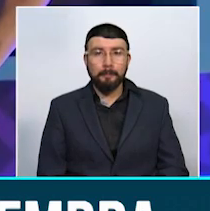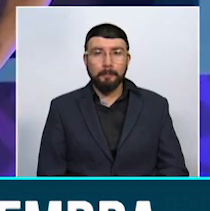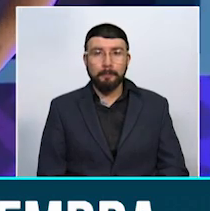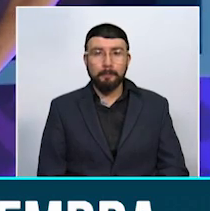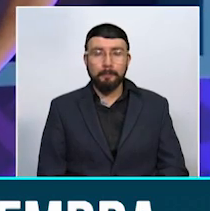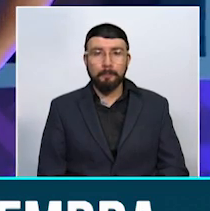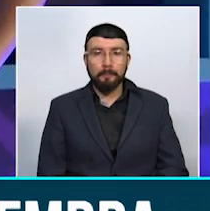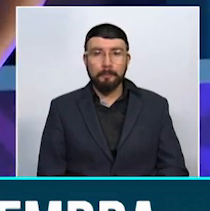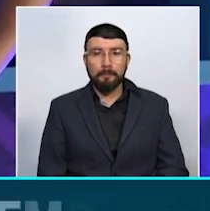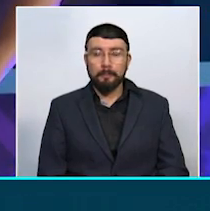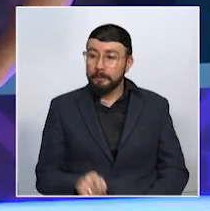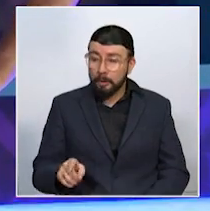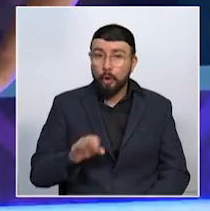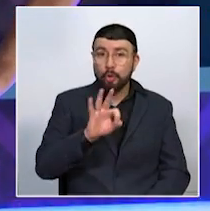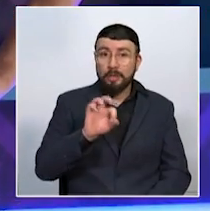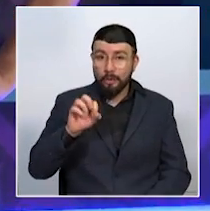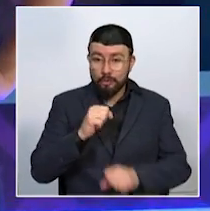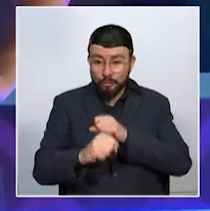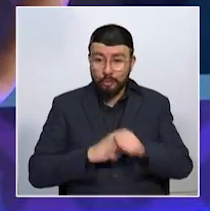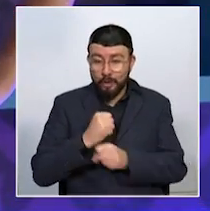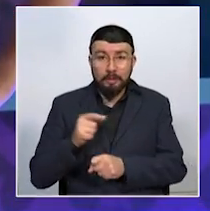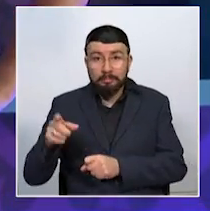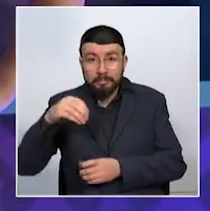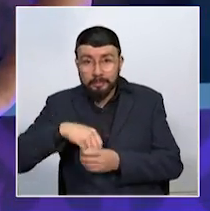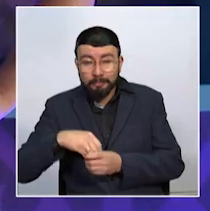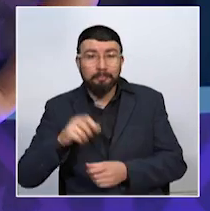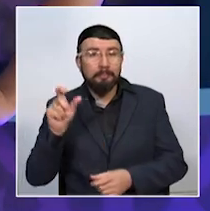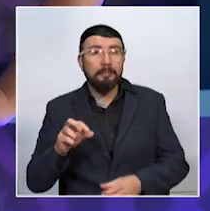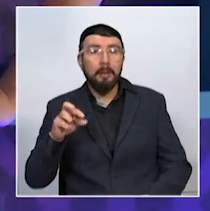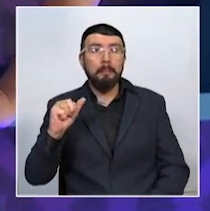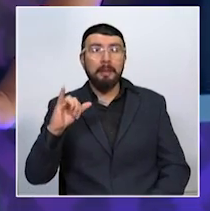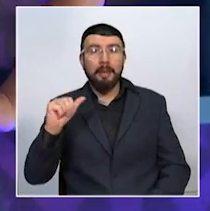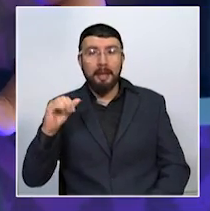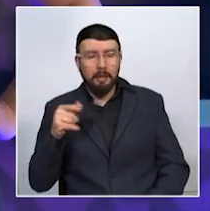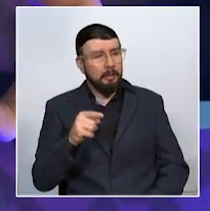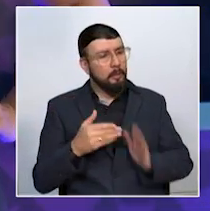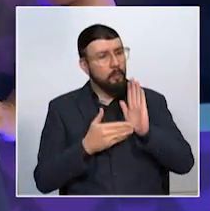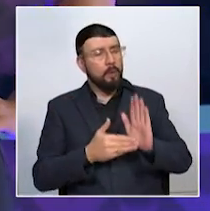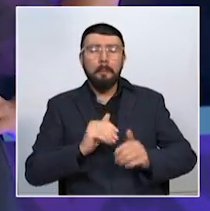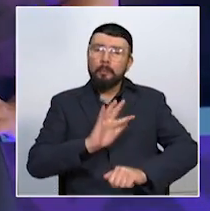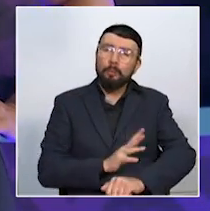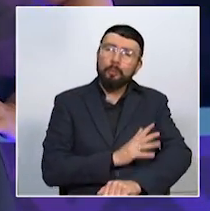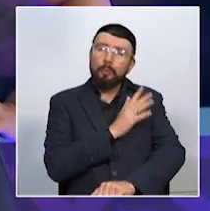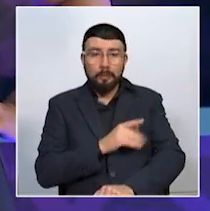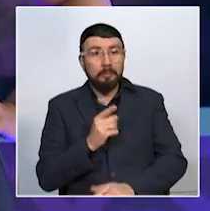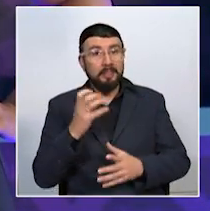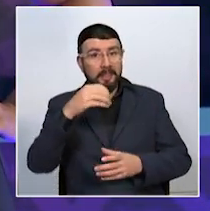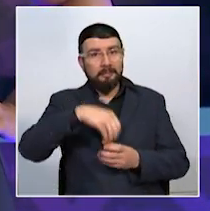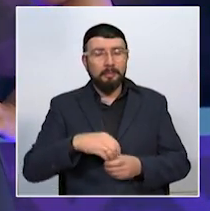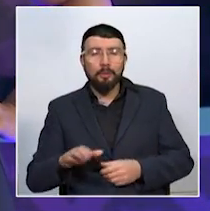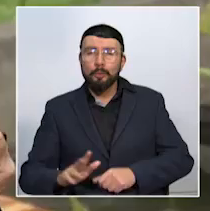Y a sus 88 años, Jorge Augusto Pincai decide lanzarse al mundo de la música y componer en el género tropical.